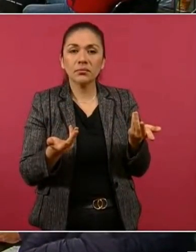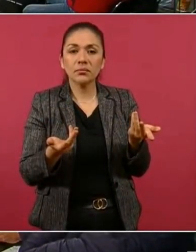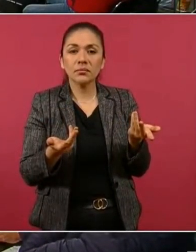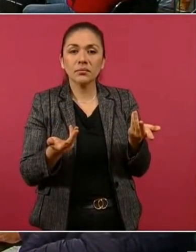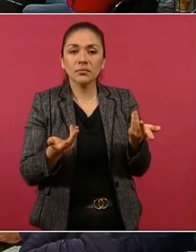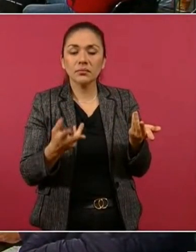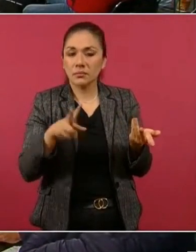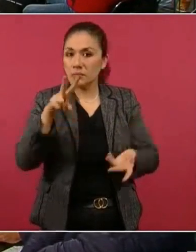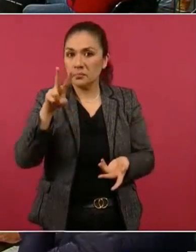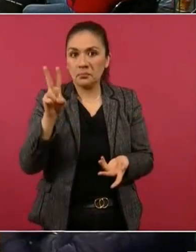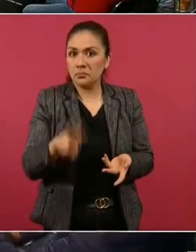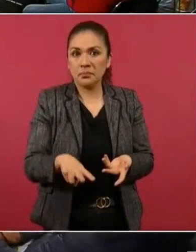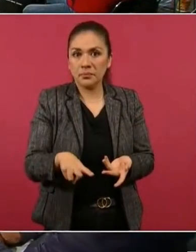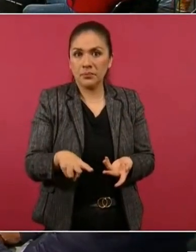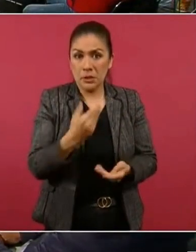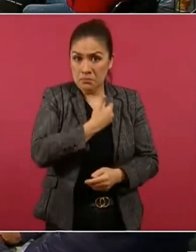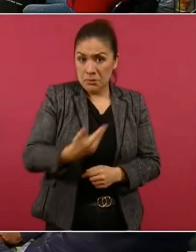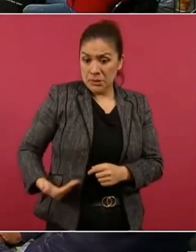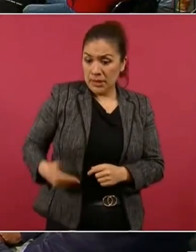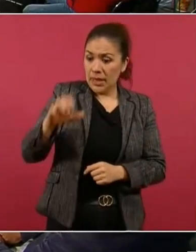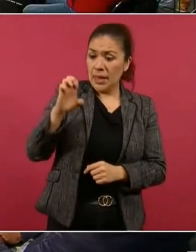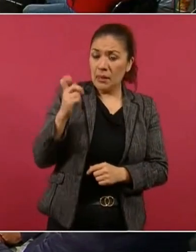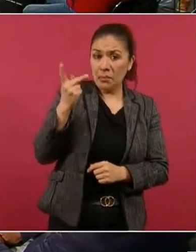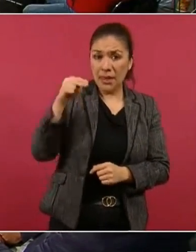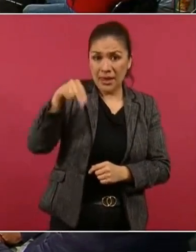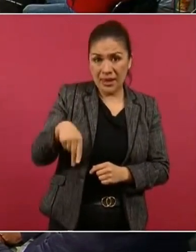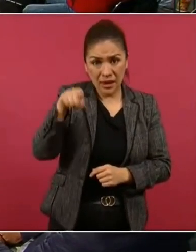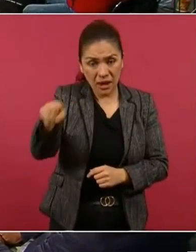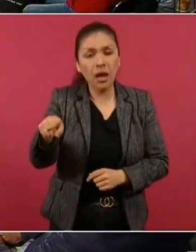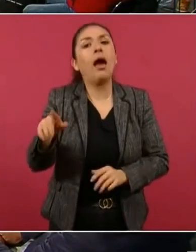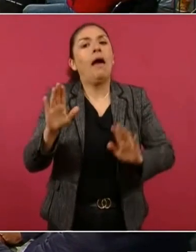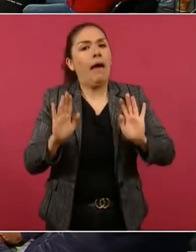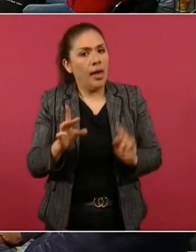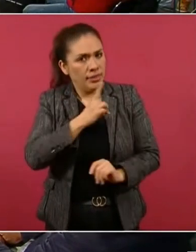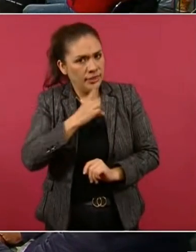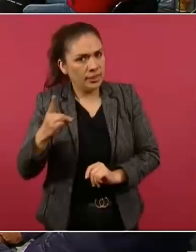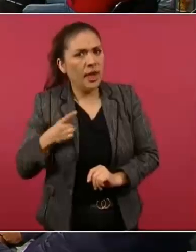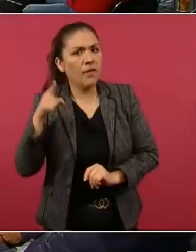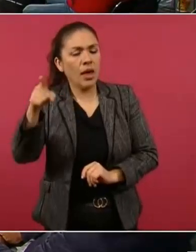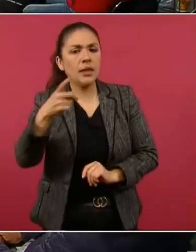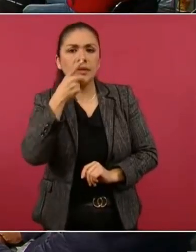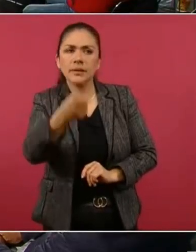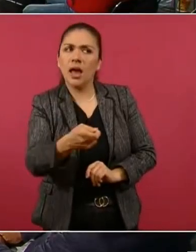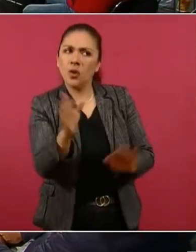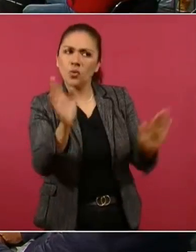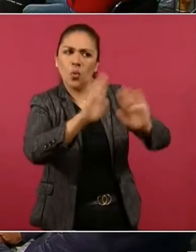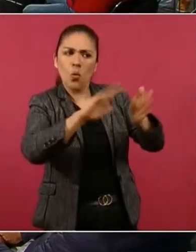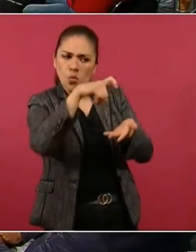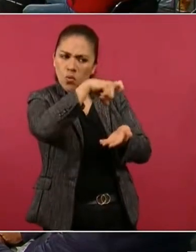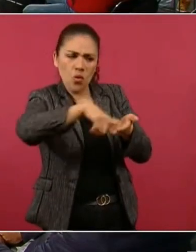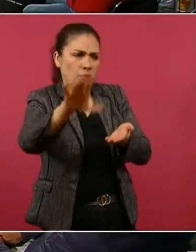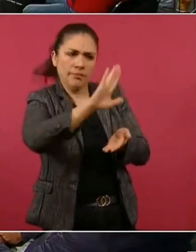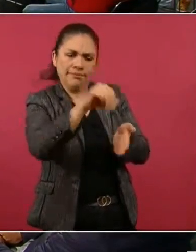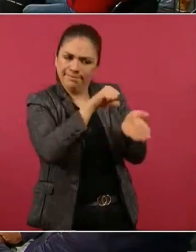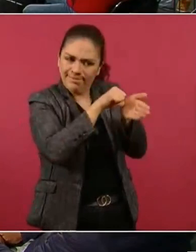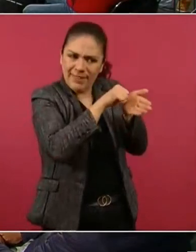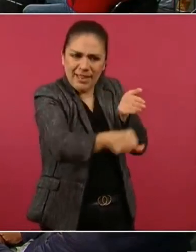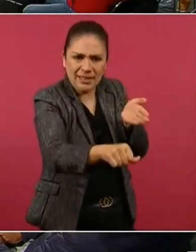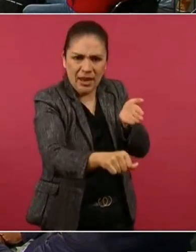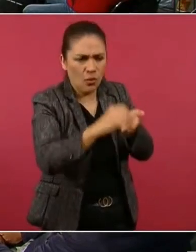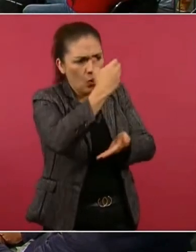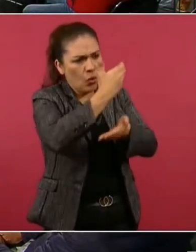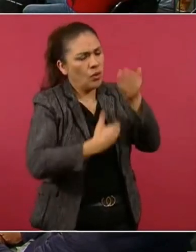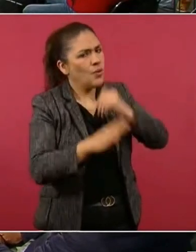Desde luego, presidente Peña debió decir, se cancela ese